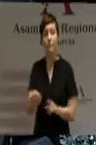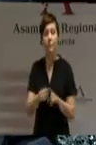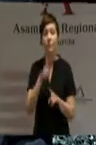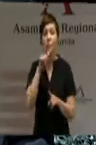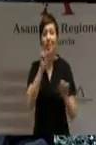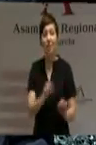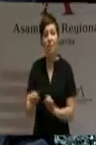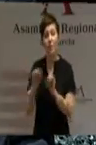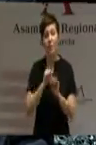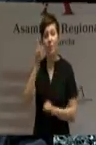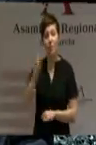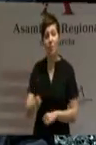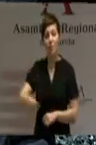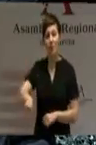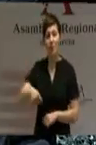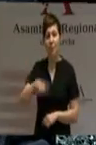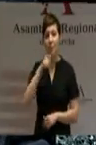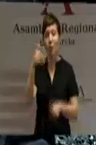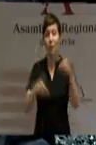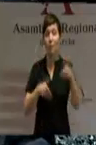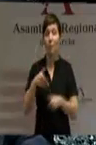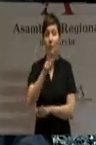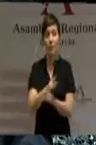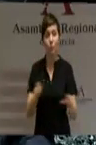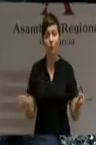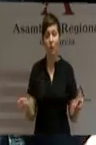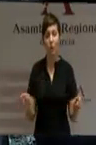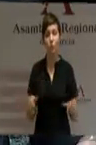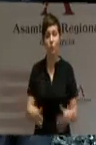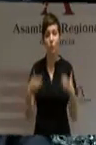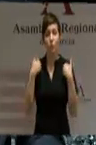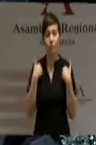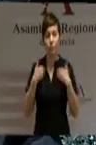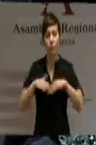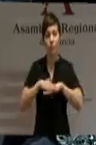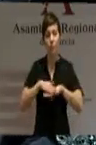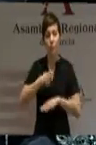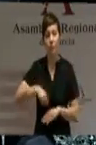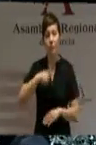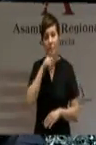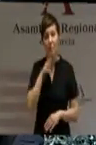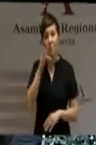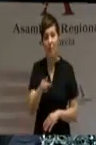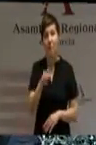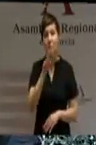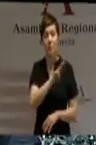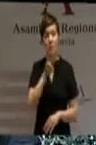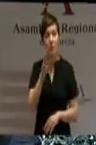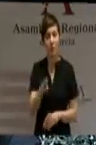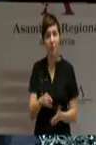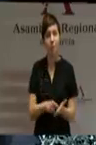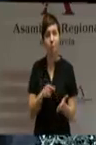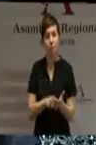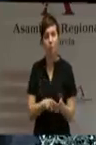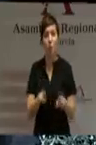las demandas de los murcianos con cualquier Gobierno y a reclamar al Gobierno del Partido Popular, como reclamábamos al